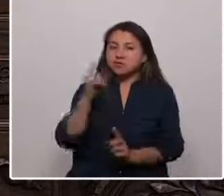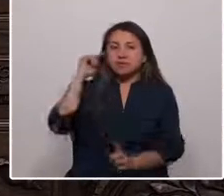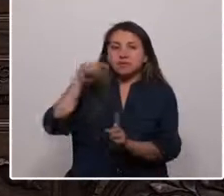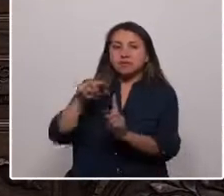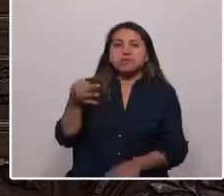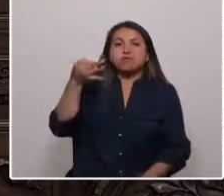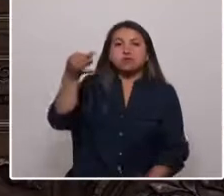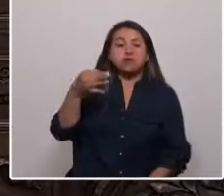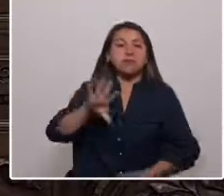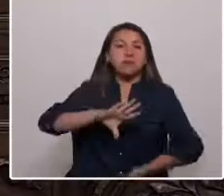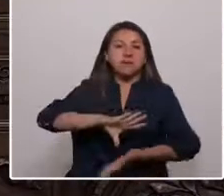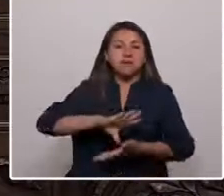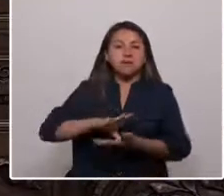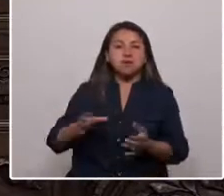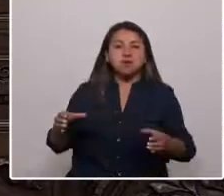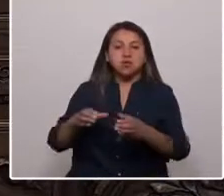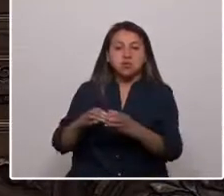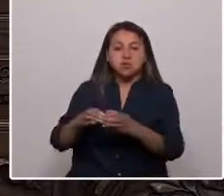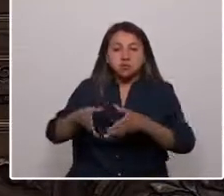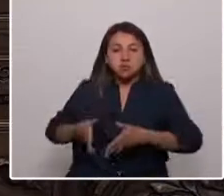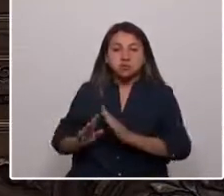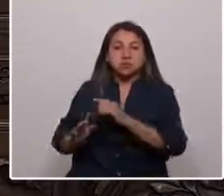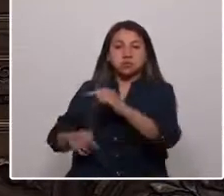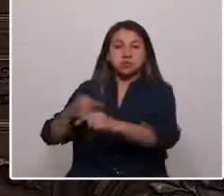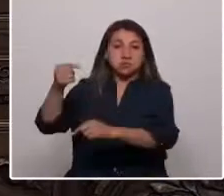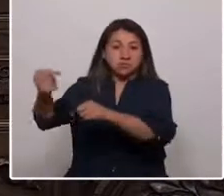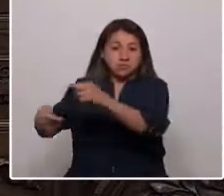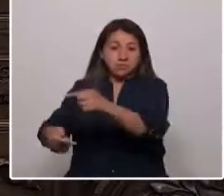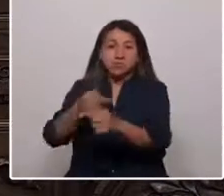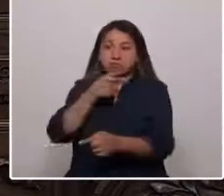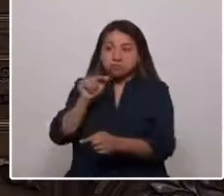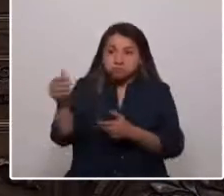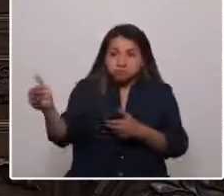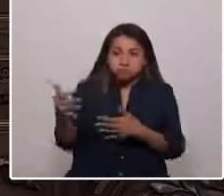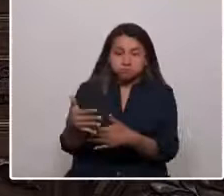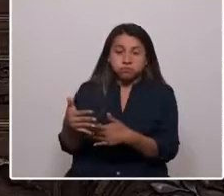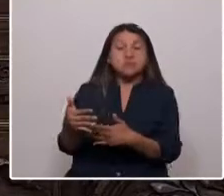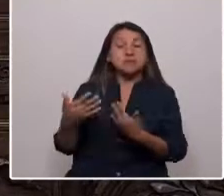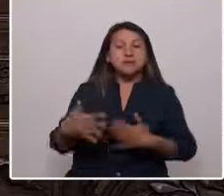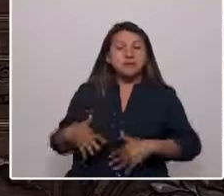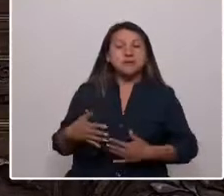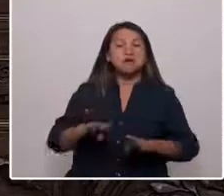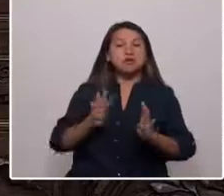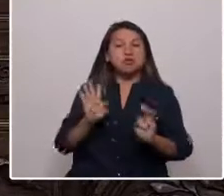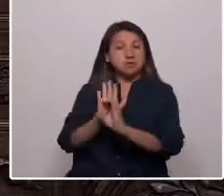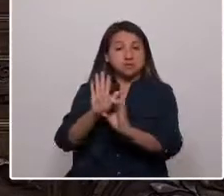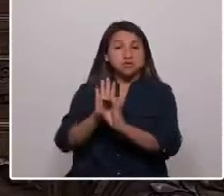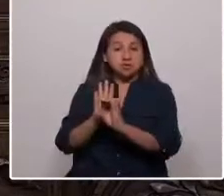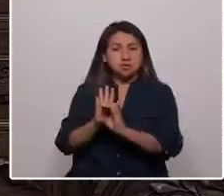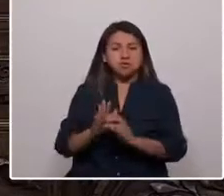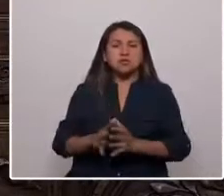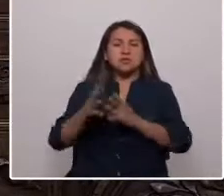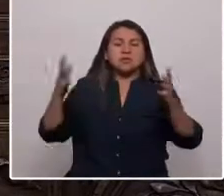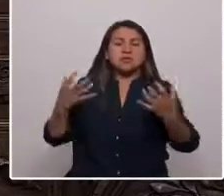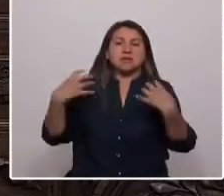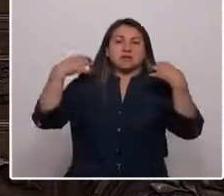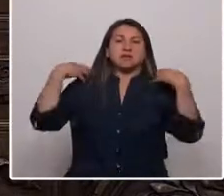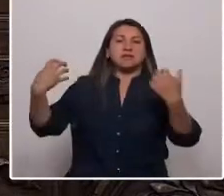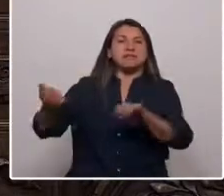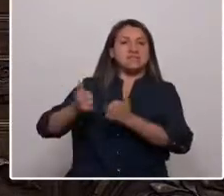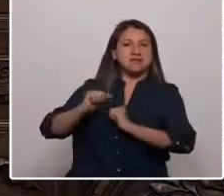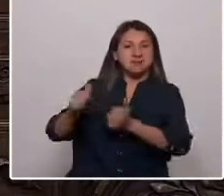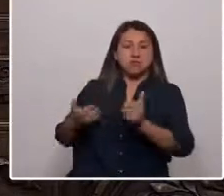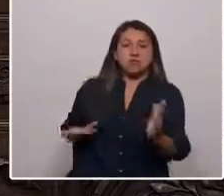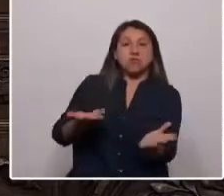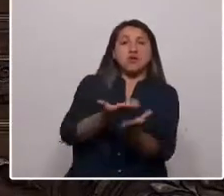y las generaciones que están por venir. Esta convención enfrenta la enorme misión de proponerle